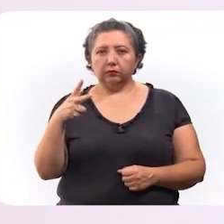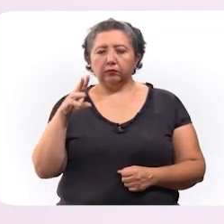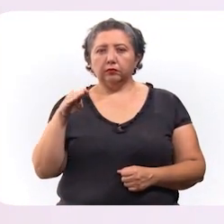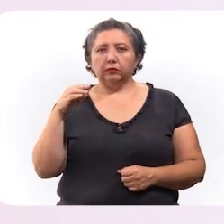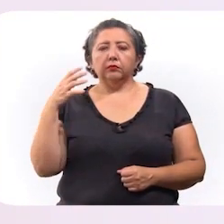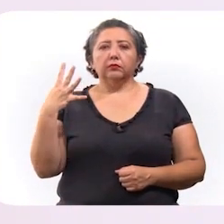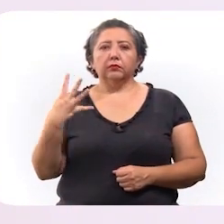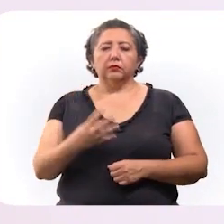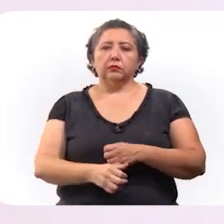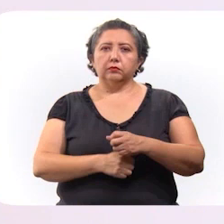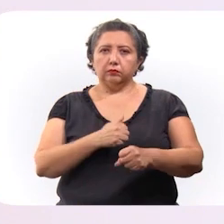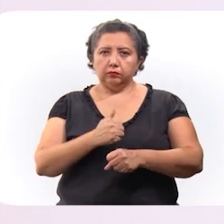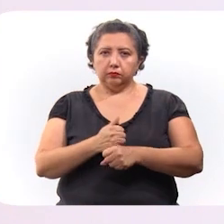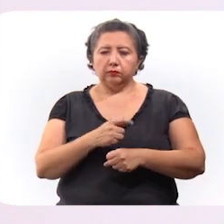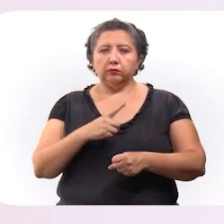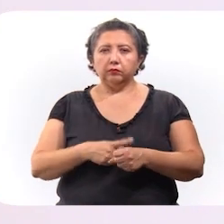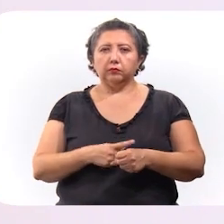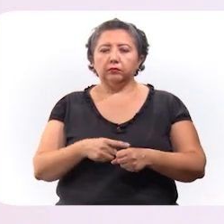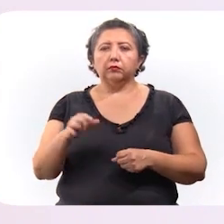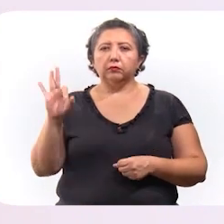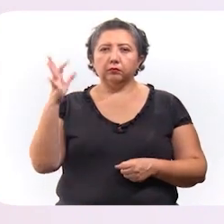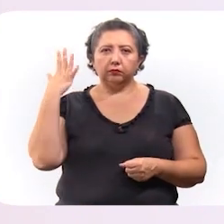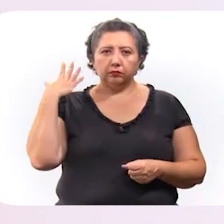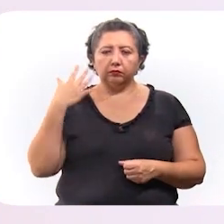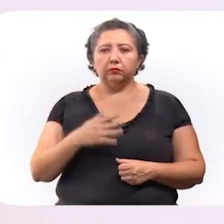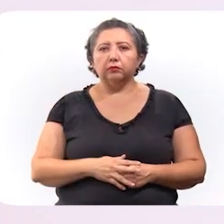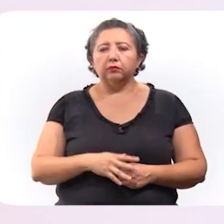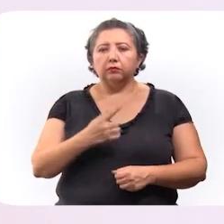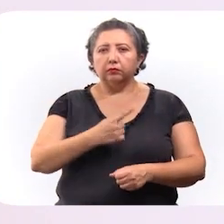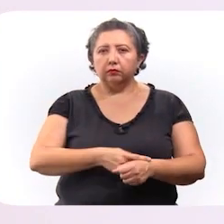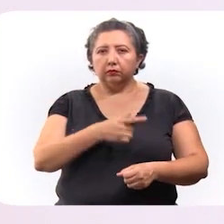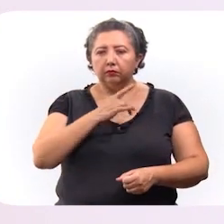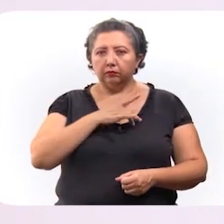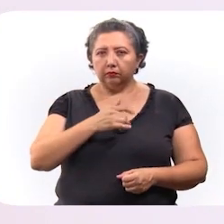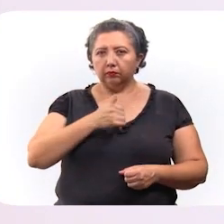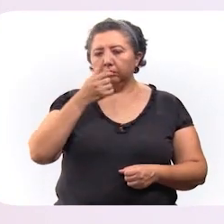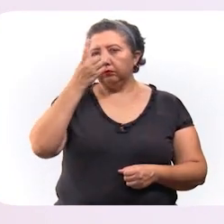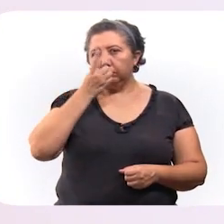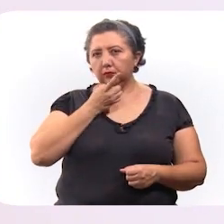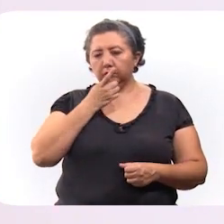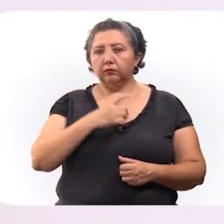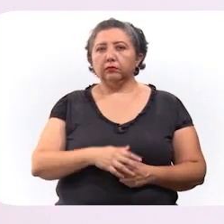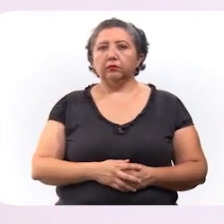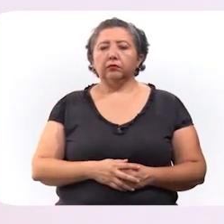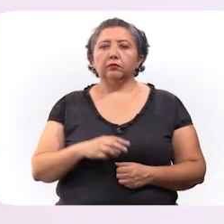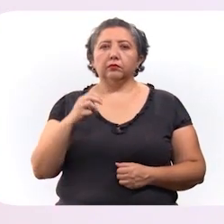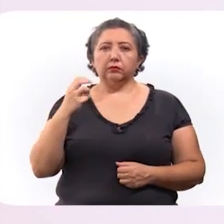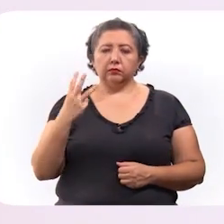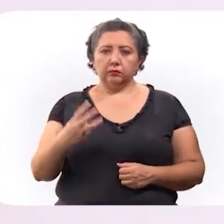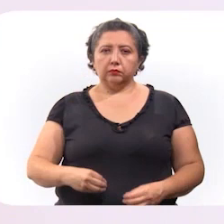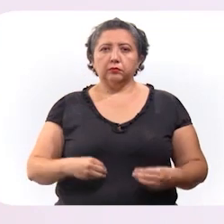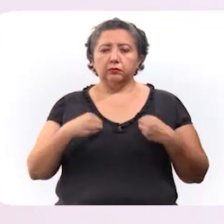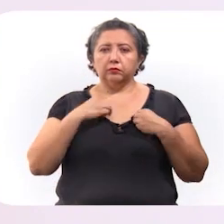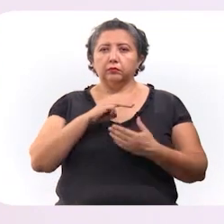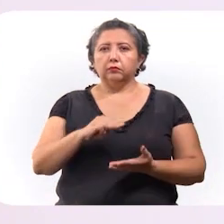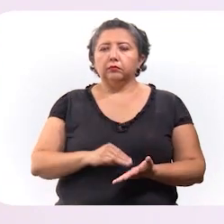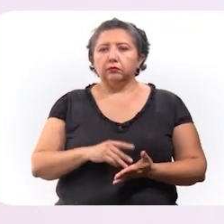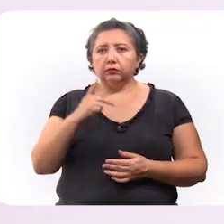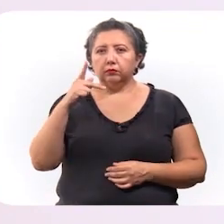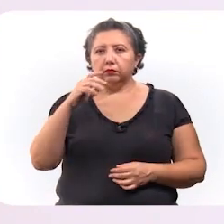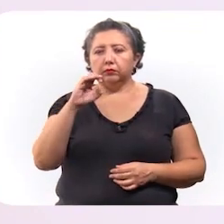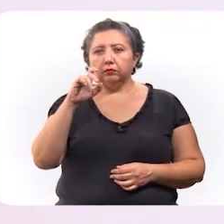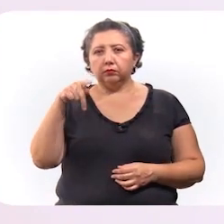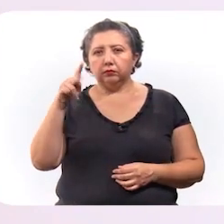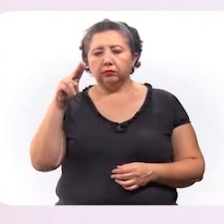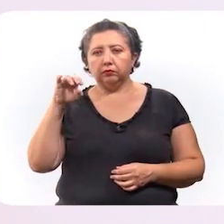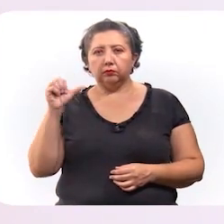a 94 años. Sus principales enfermedades fueron hipertensión y diabetes. Tres residían en Mérida, una en